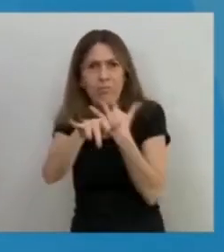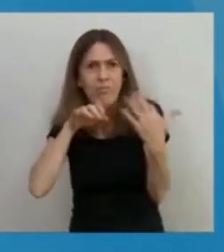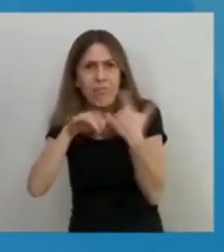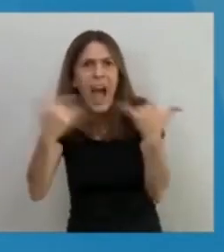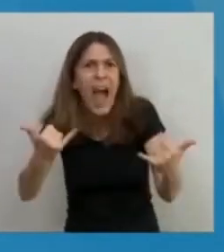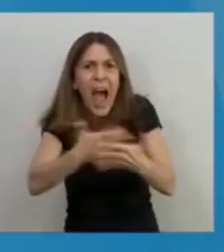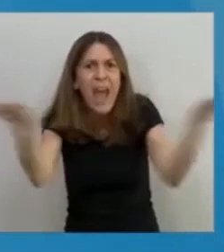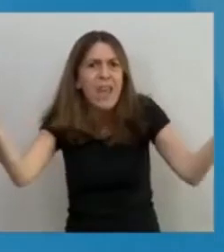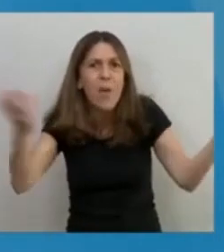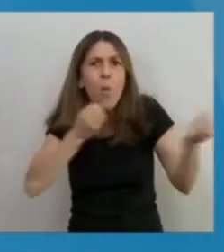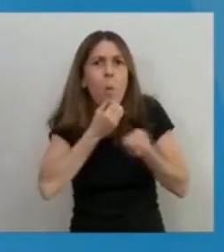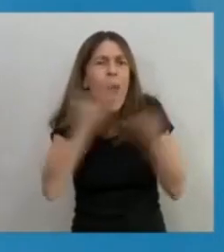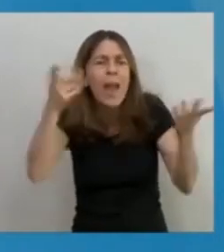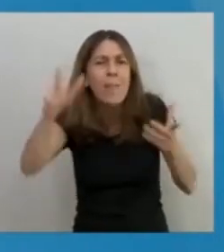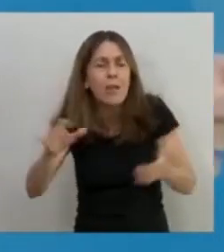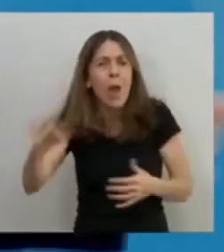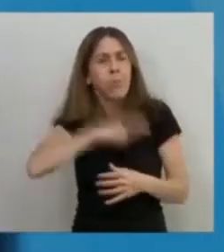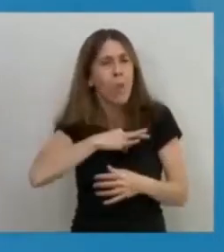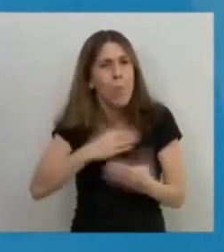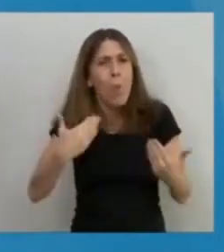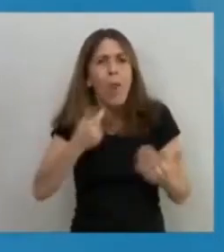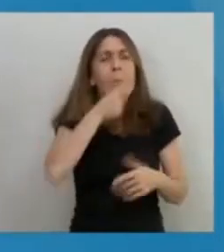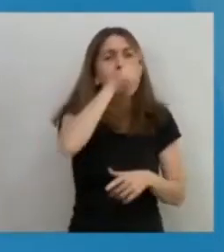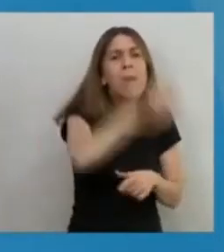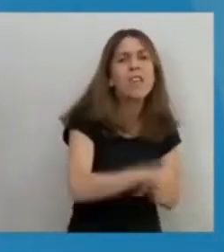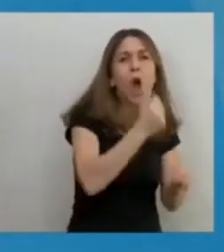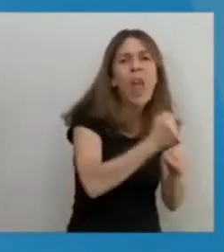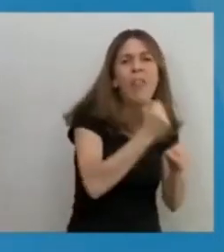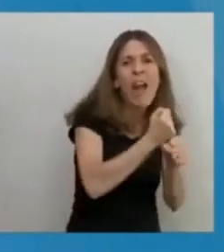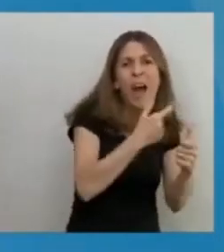contagia a cualquiera, al que trabaja y al presidente.